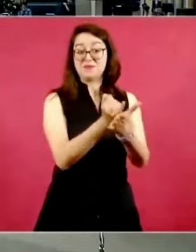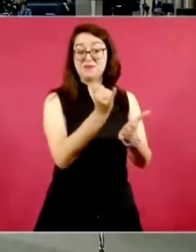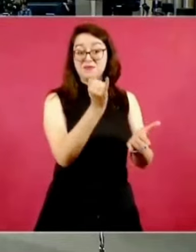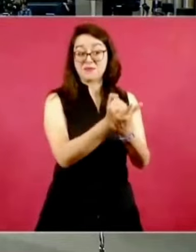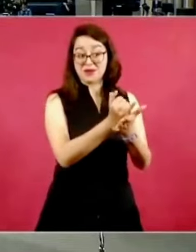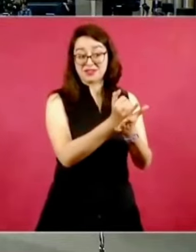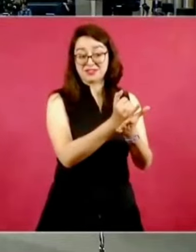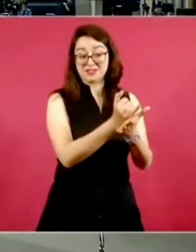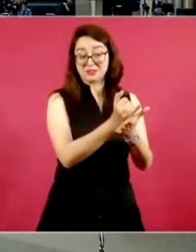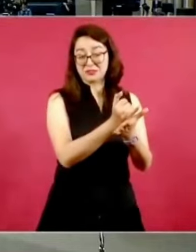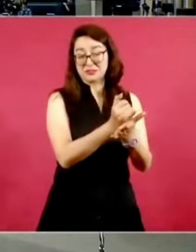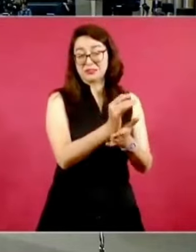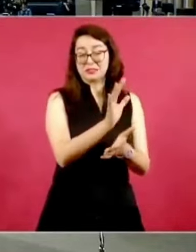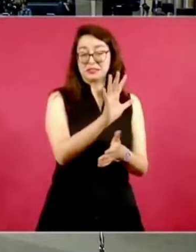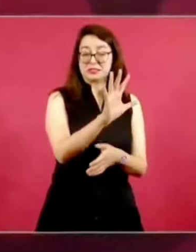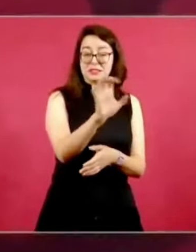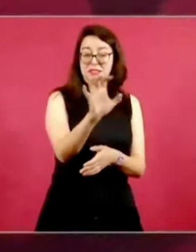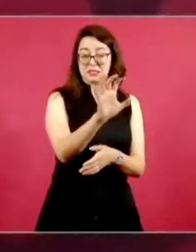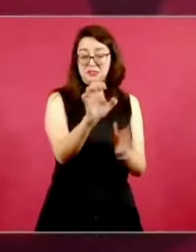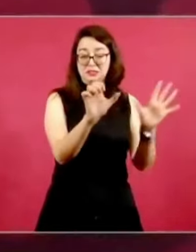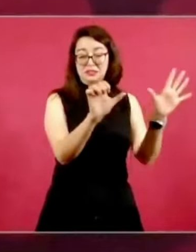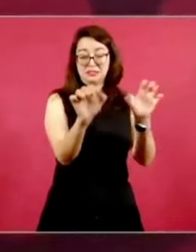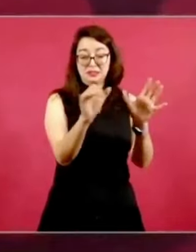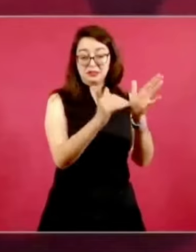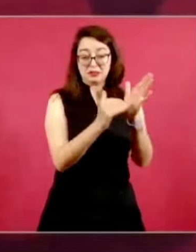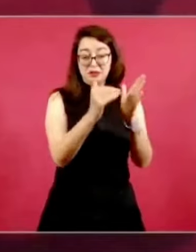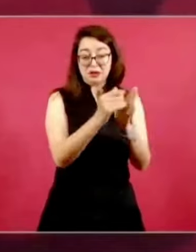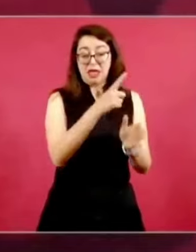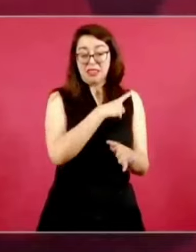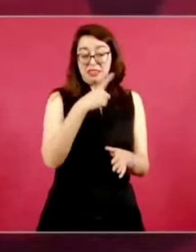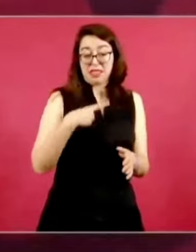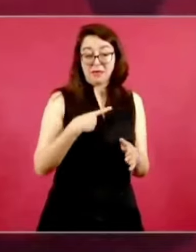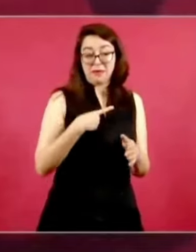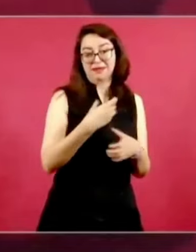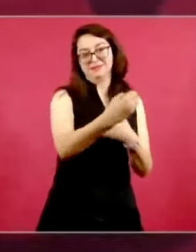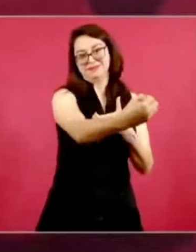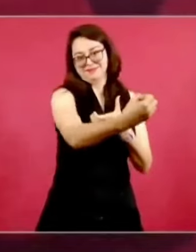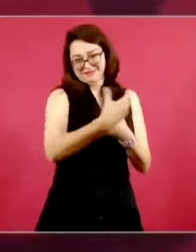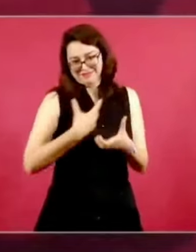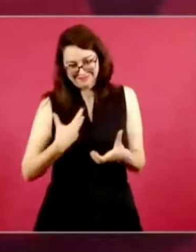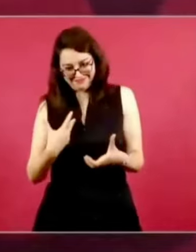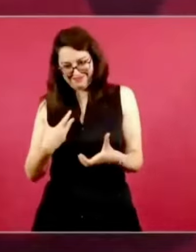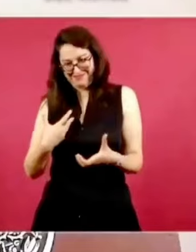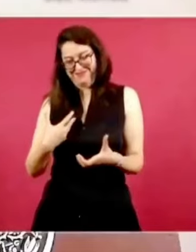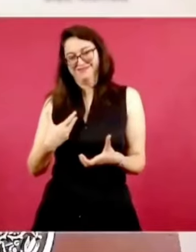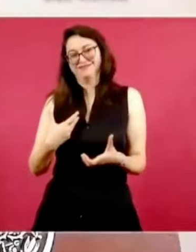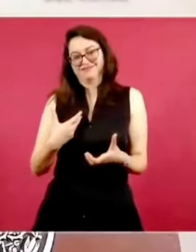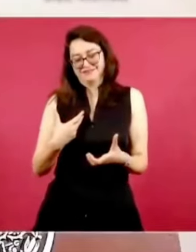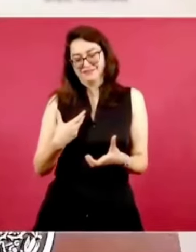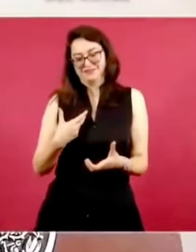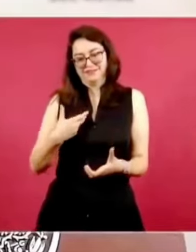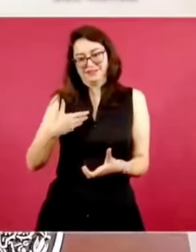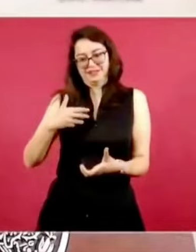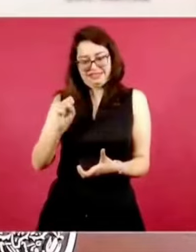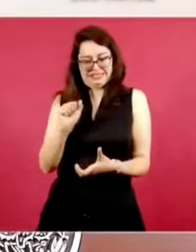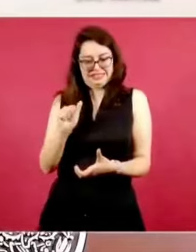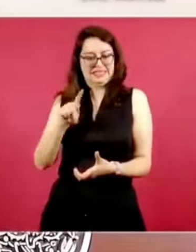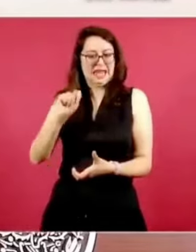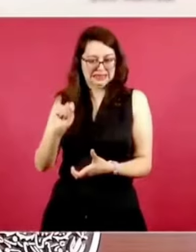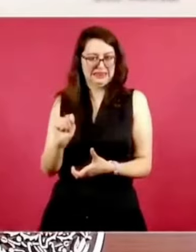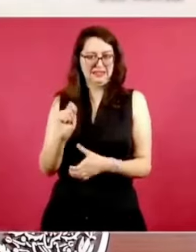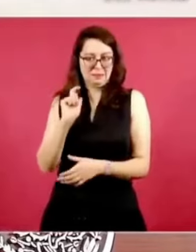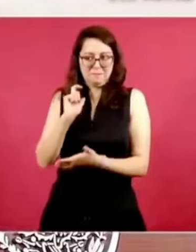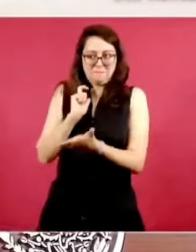como 500, 600 millones. Muy bien, presidente. Y eso entra a la hacienda pública.